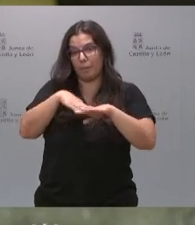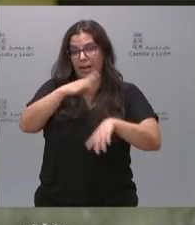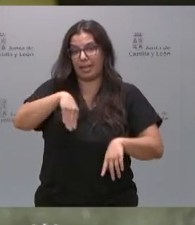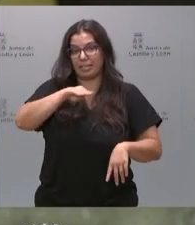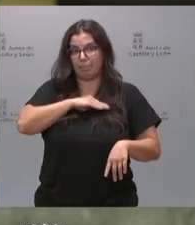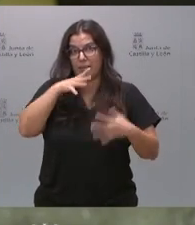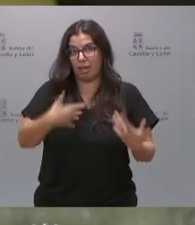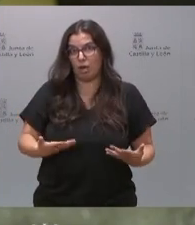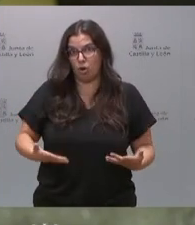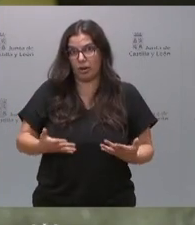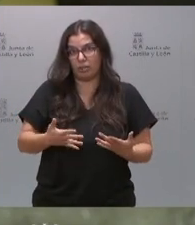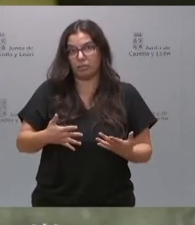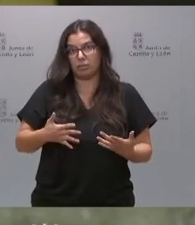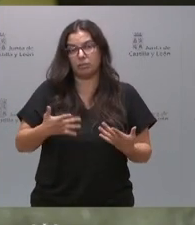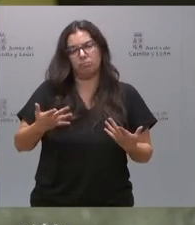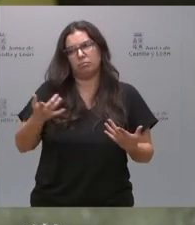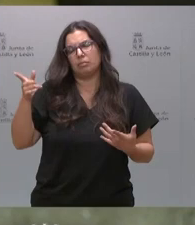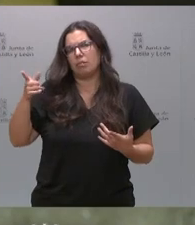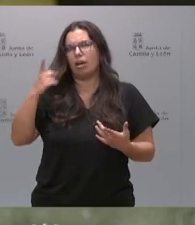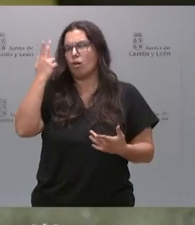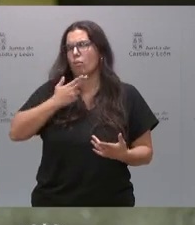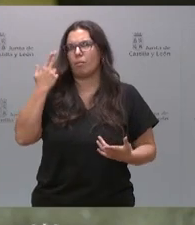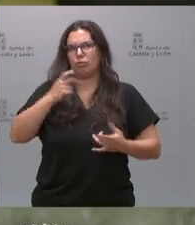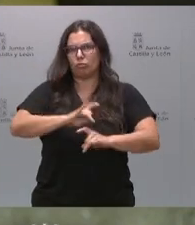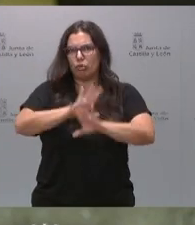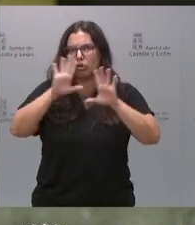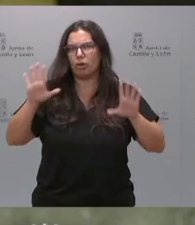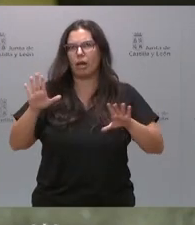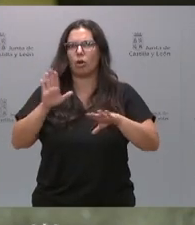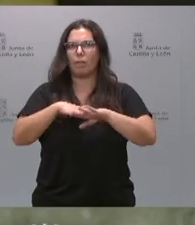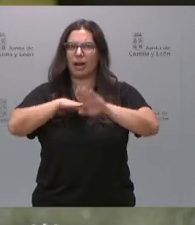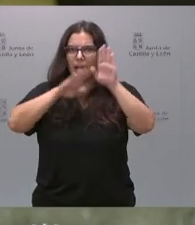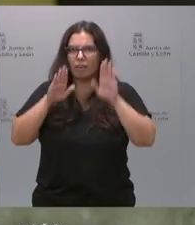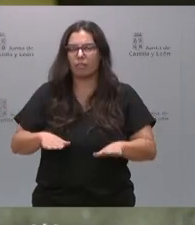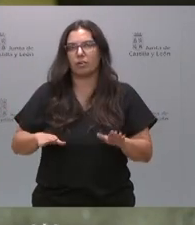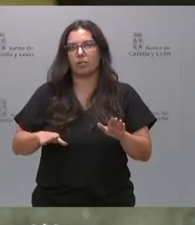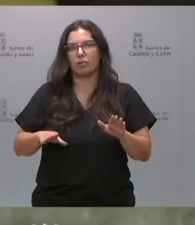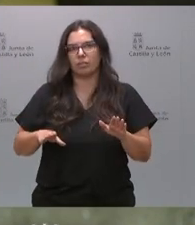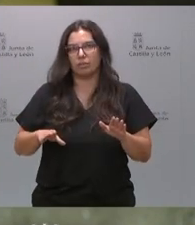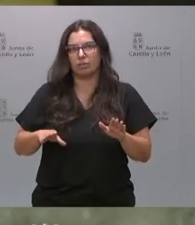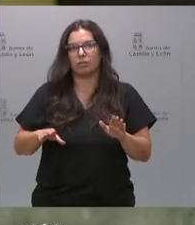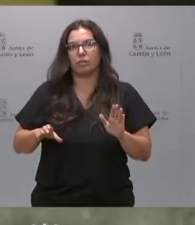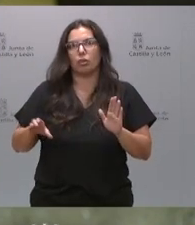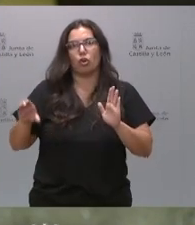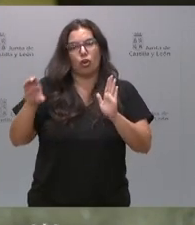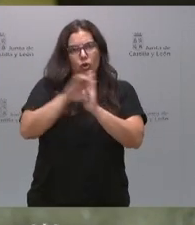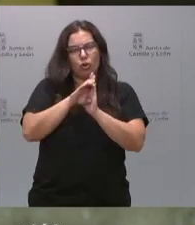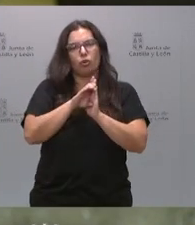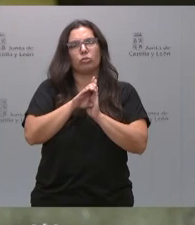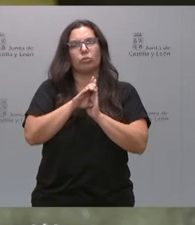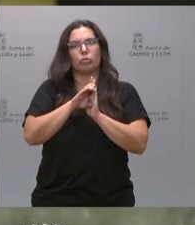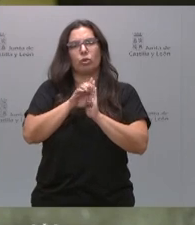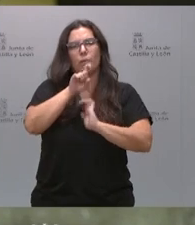actual. Está claramente comprometido él con la